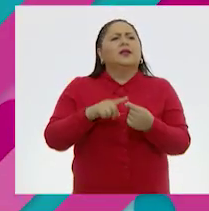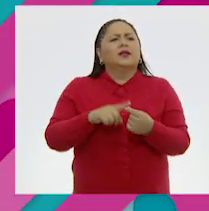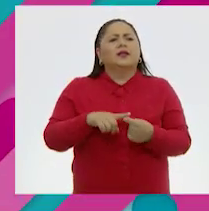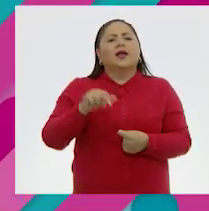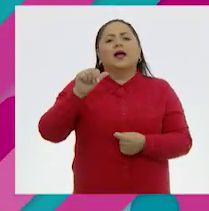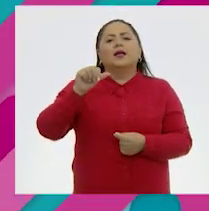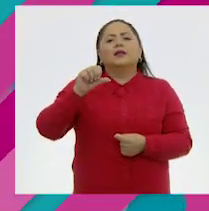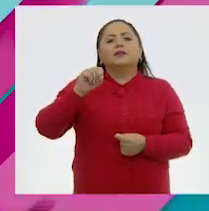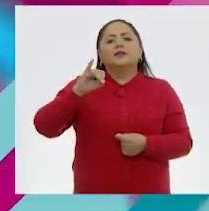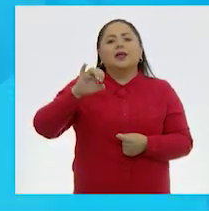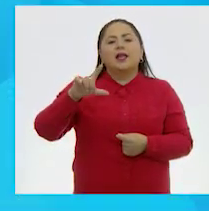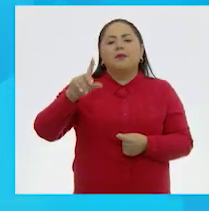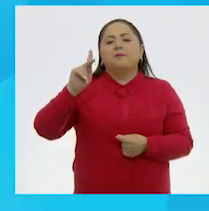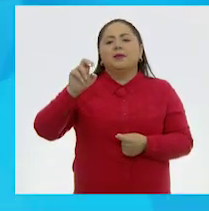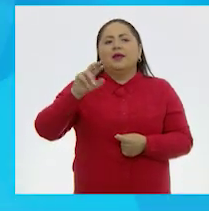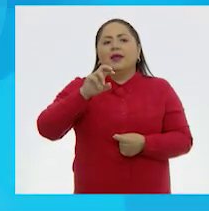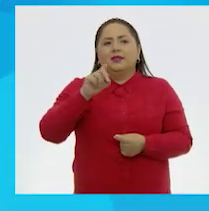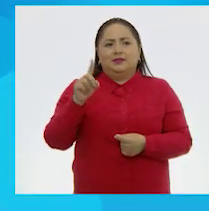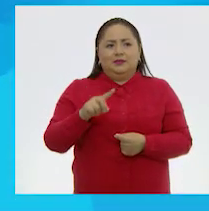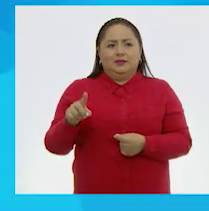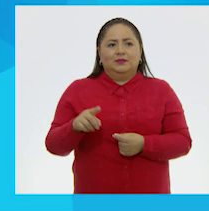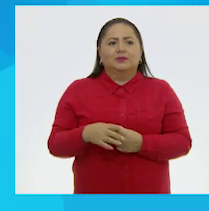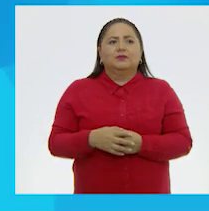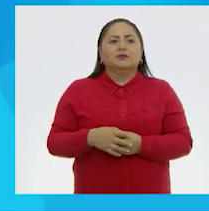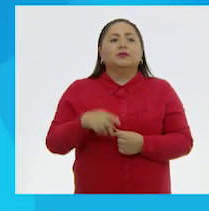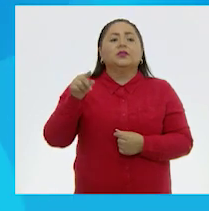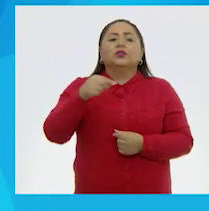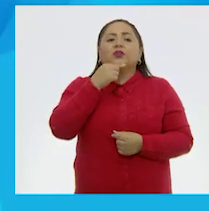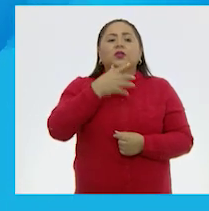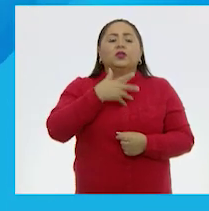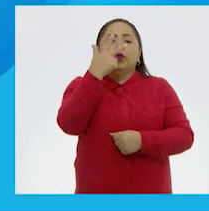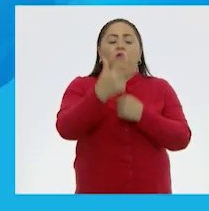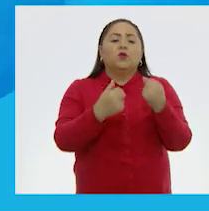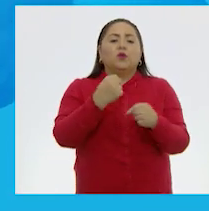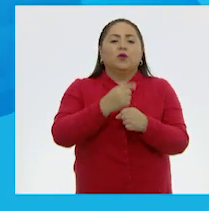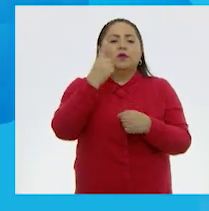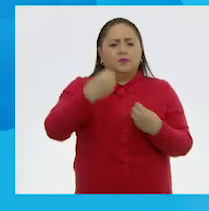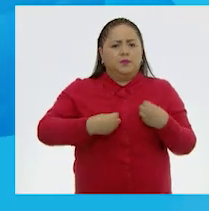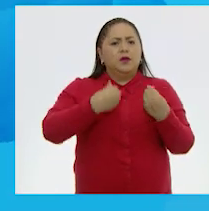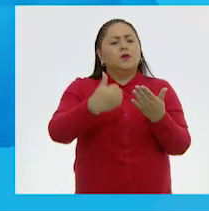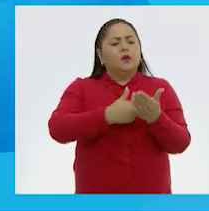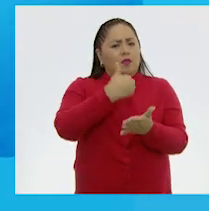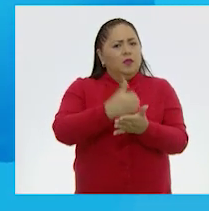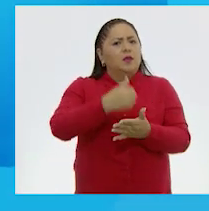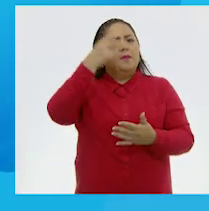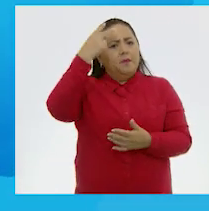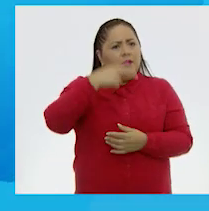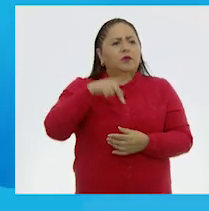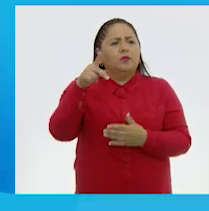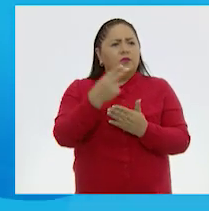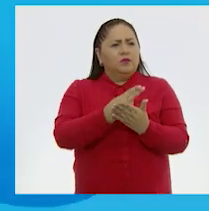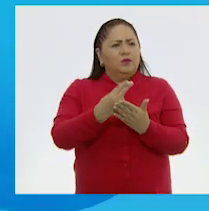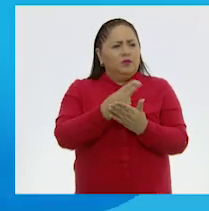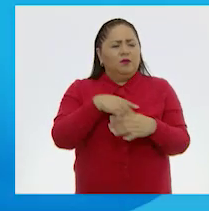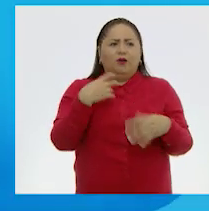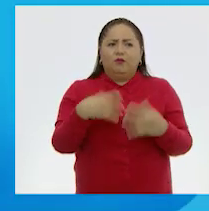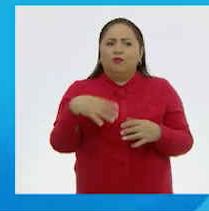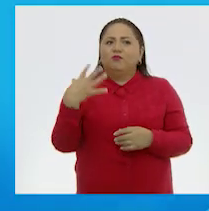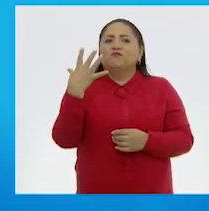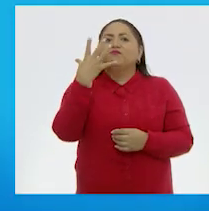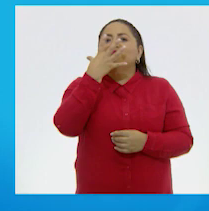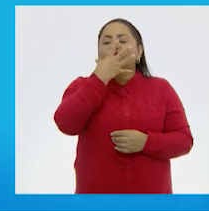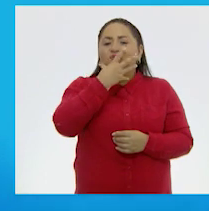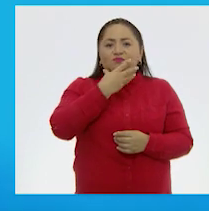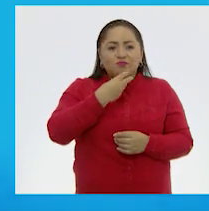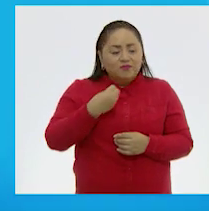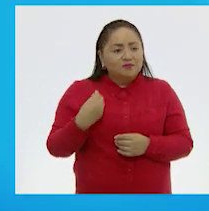Aciel Pérez Aragón. Tiene ocho años, vive en la Ciudad de México. Es un dibujo impresionante.